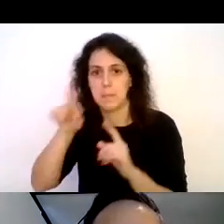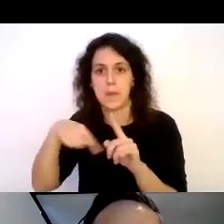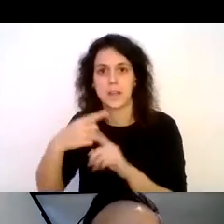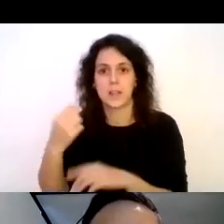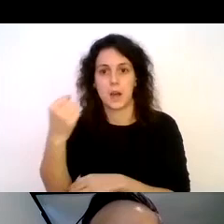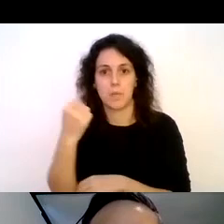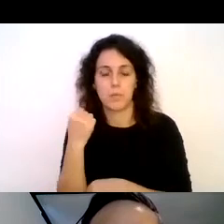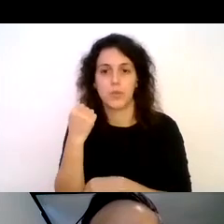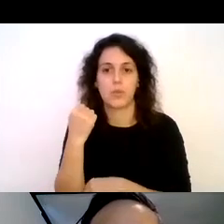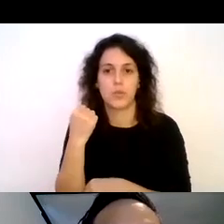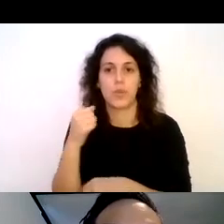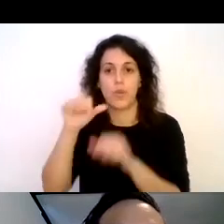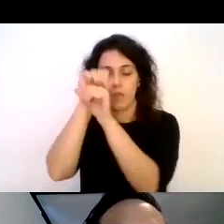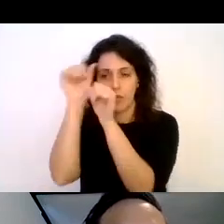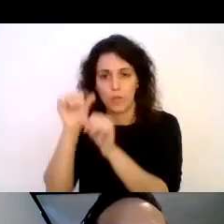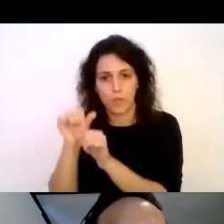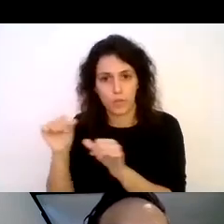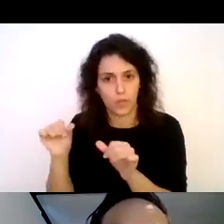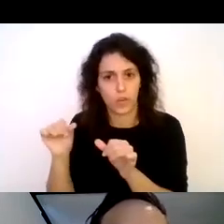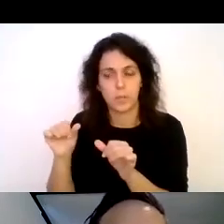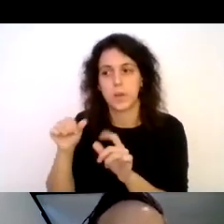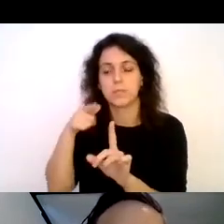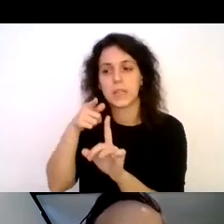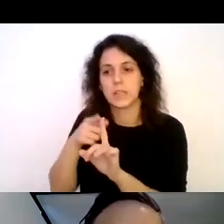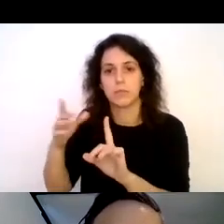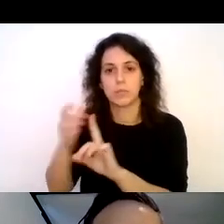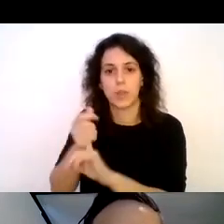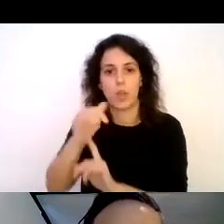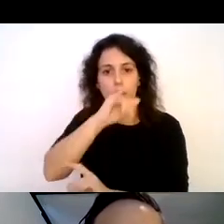para que conozcan su forma podrán identificar a un sorzal.